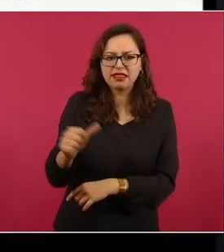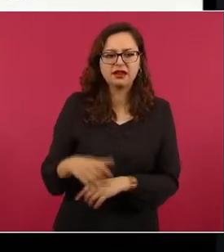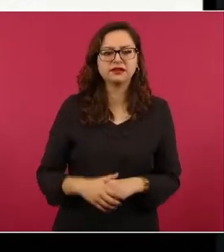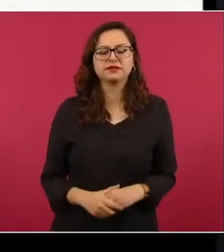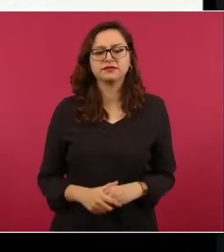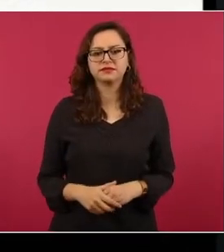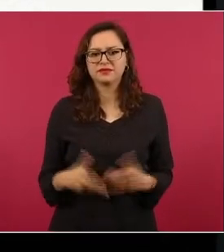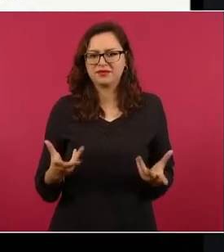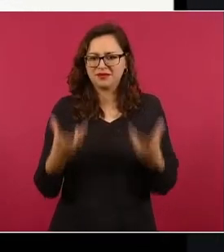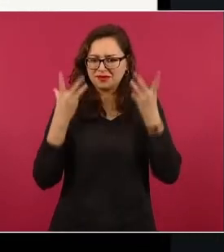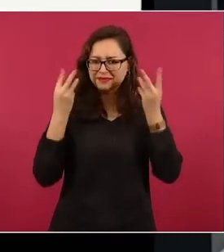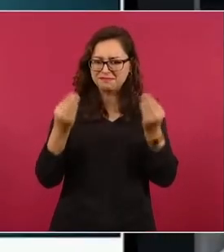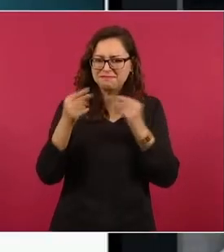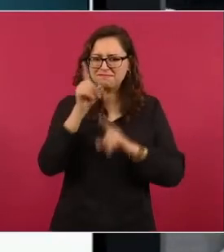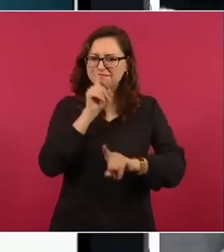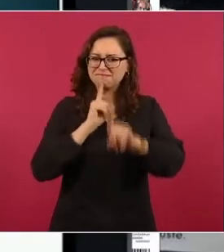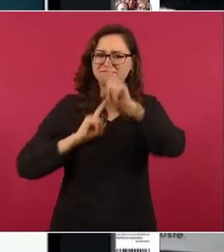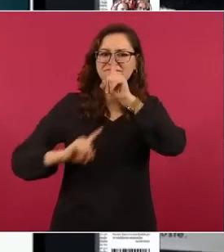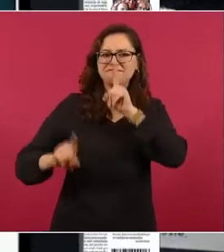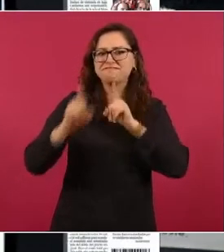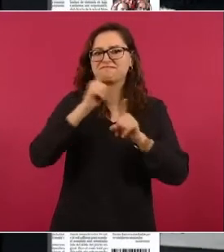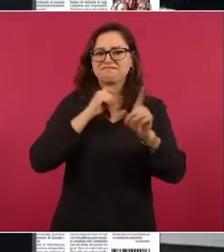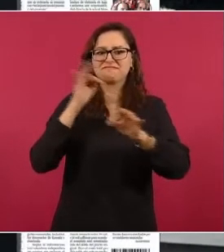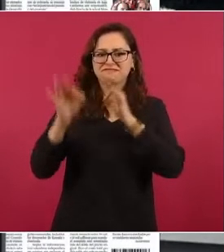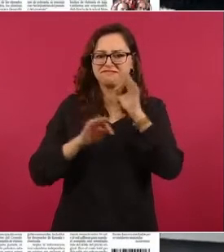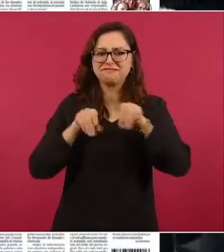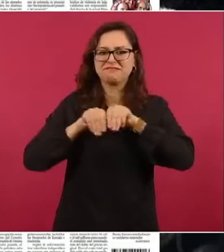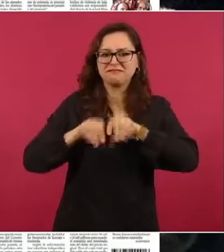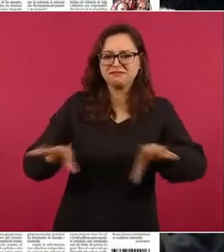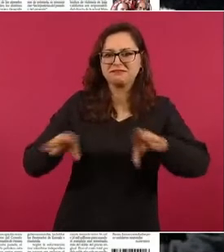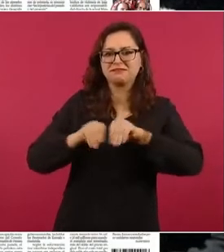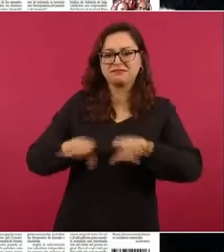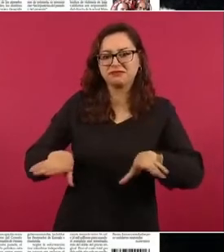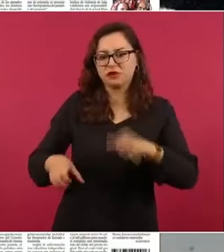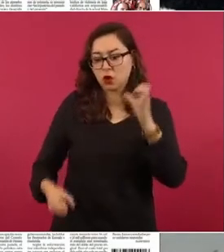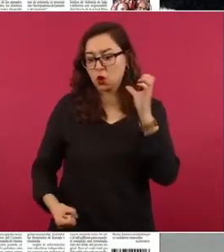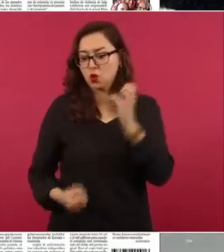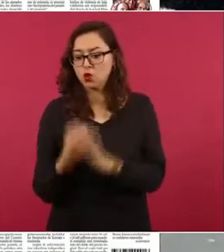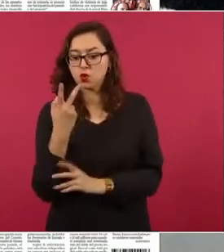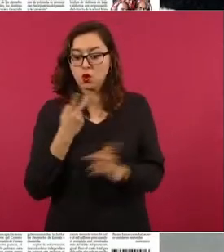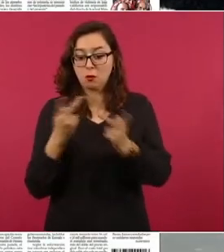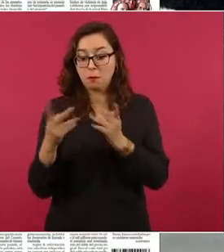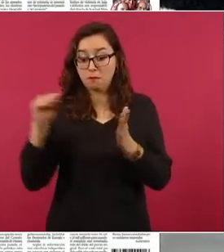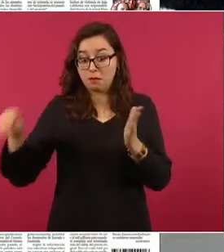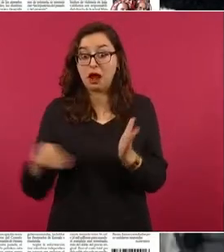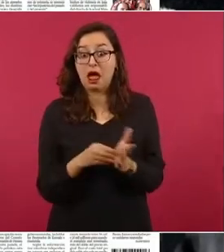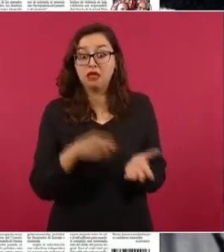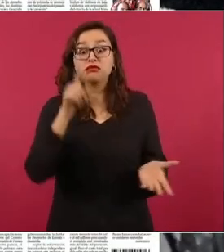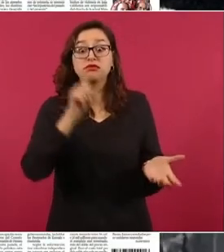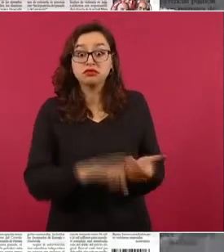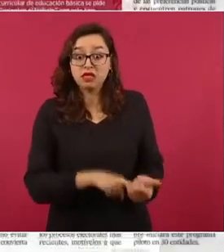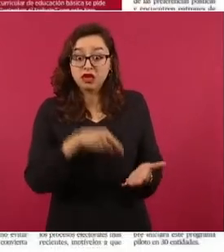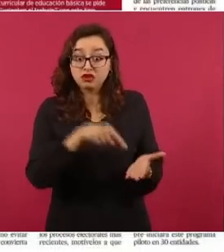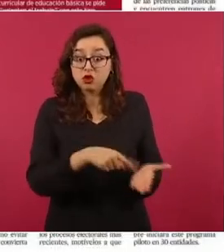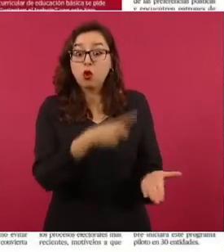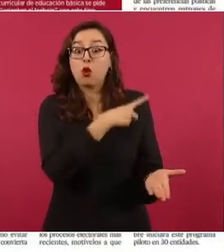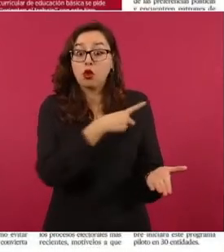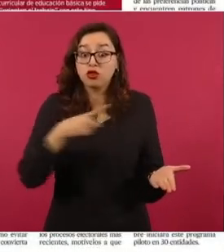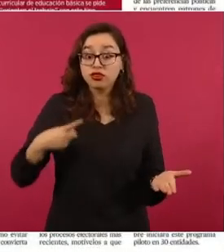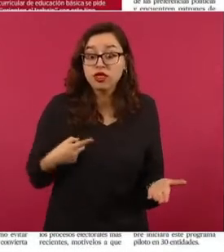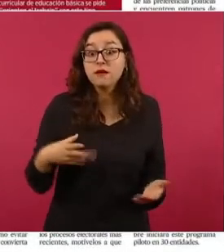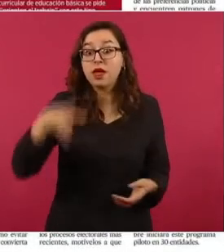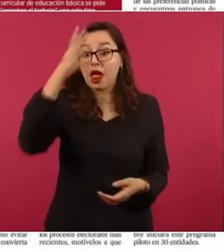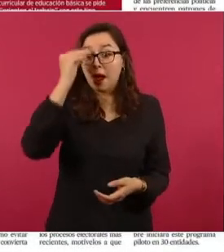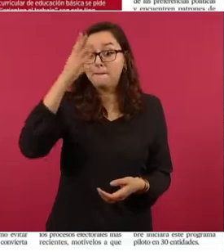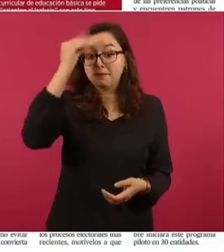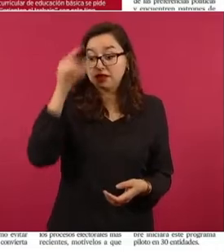ataques infodémicos incluso aseguraron que en el nuevo Plan de Estudios se impondría a los jóvenes estudiar y aprender los logros